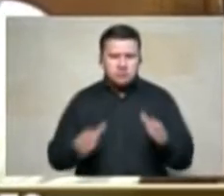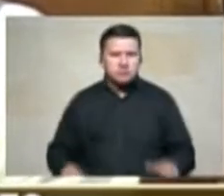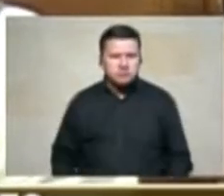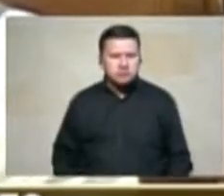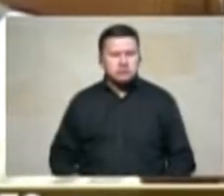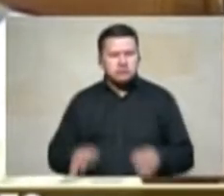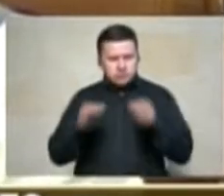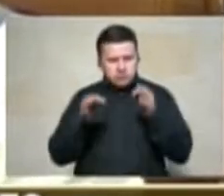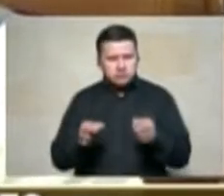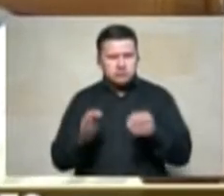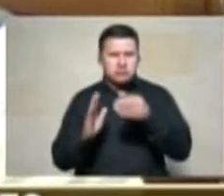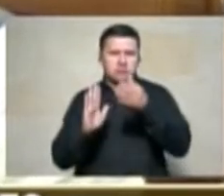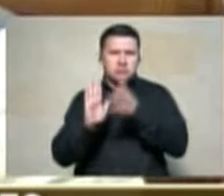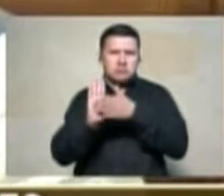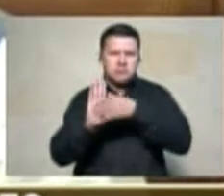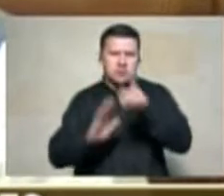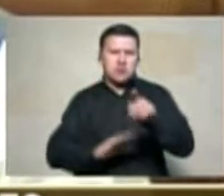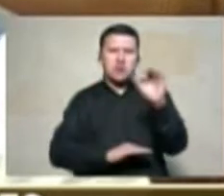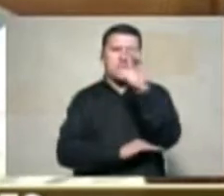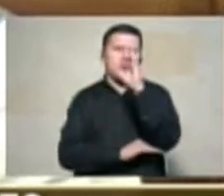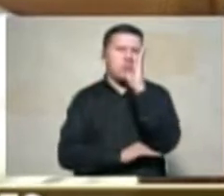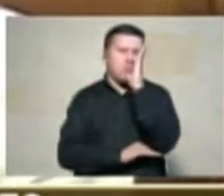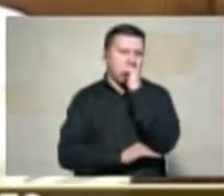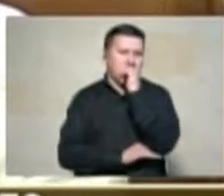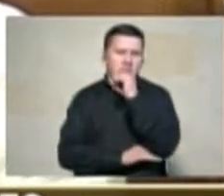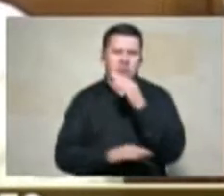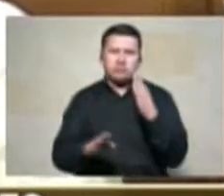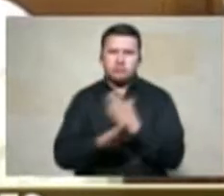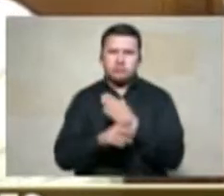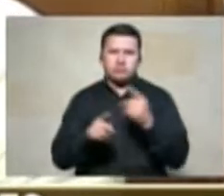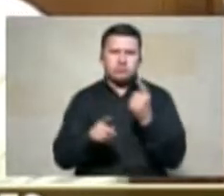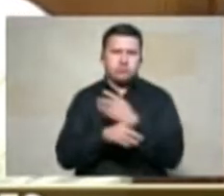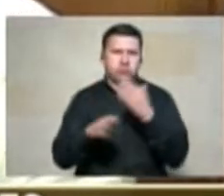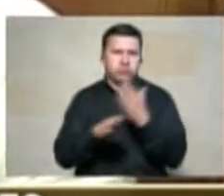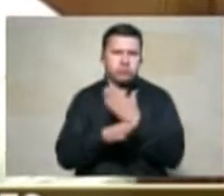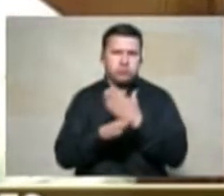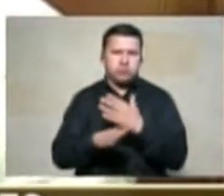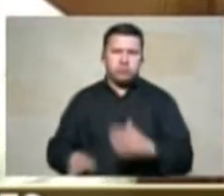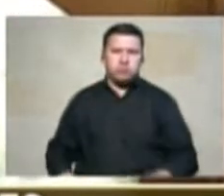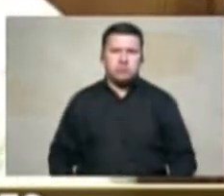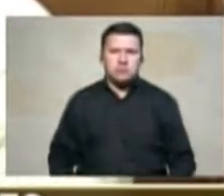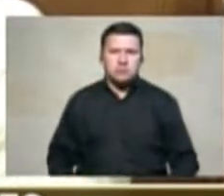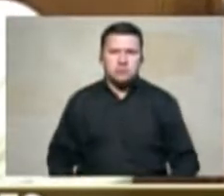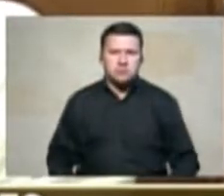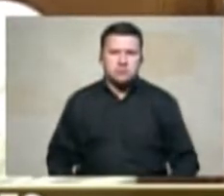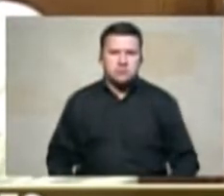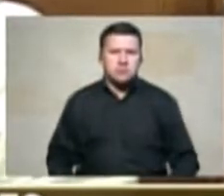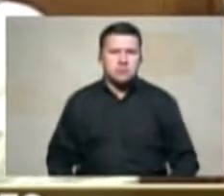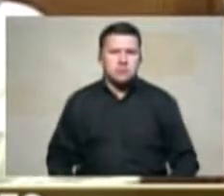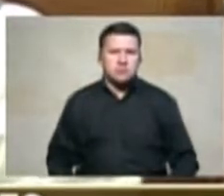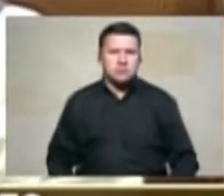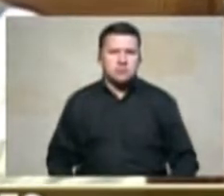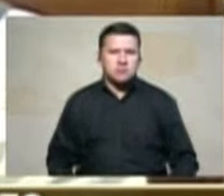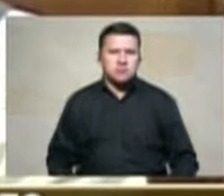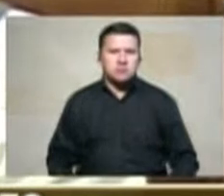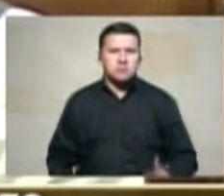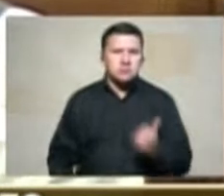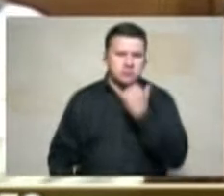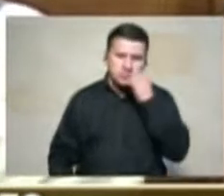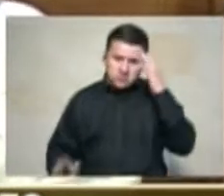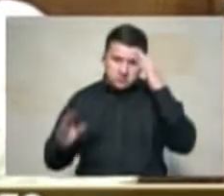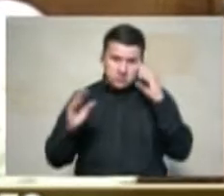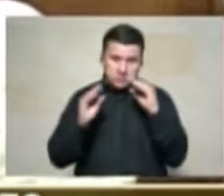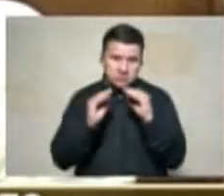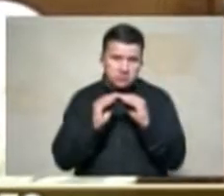sostiene la tesis de que en colombia no hay conflicto sostiene la tesis que lo que hubo acá